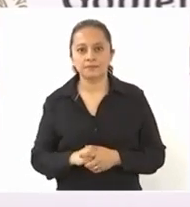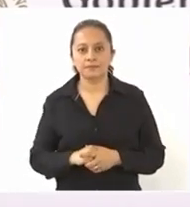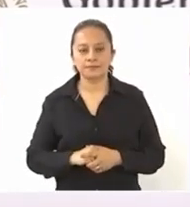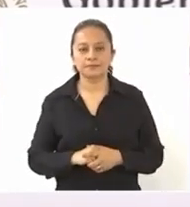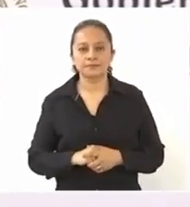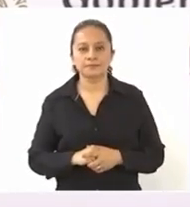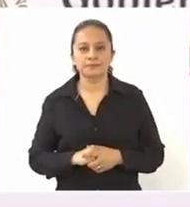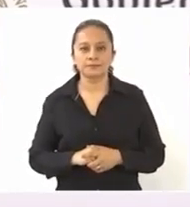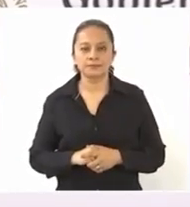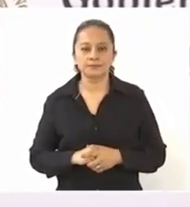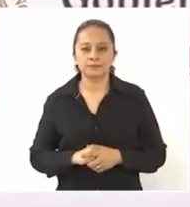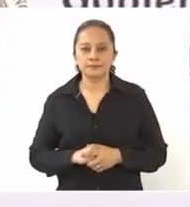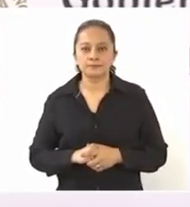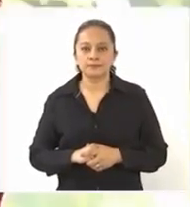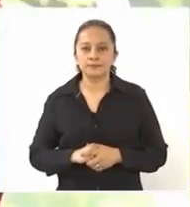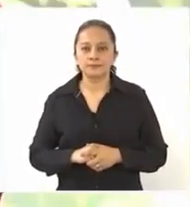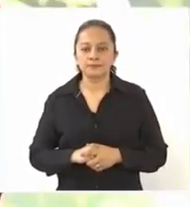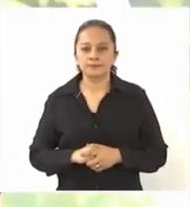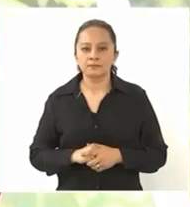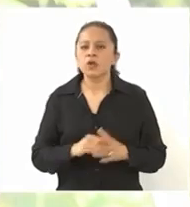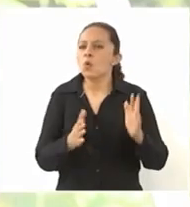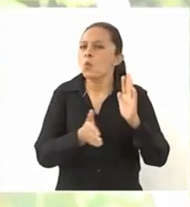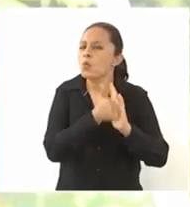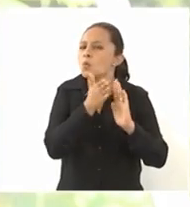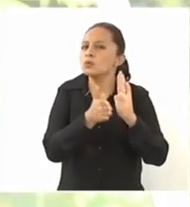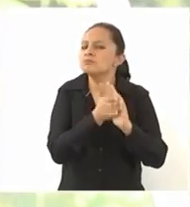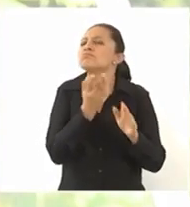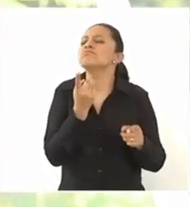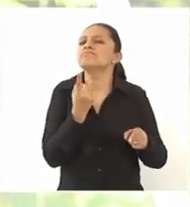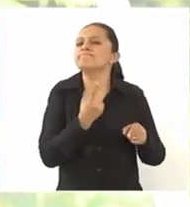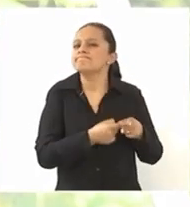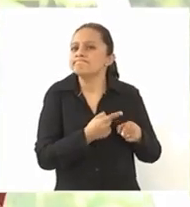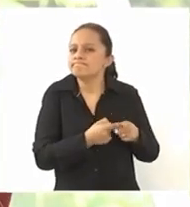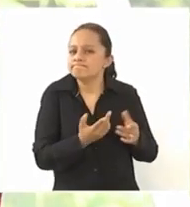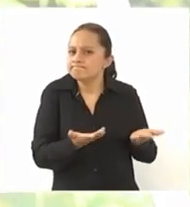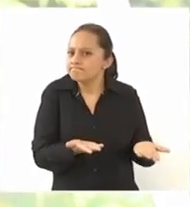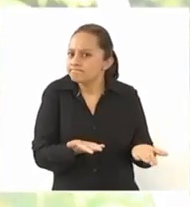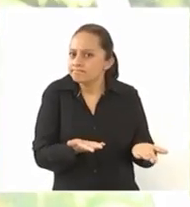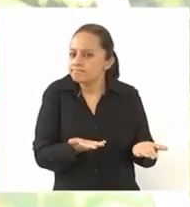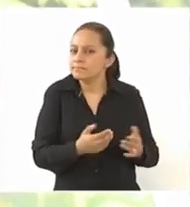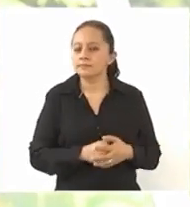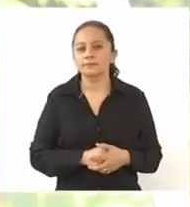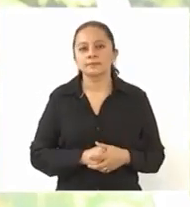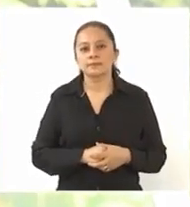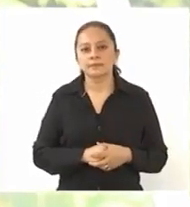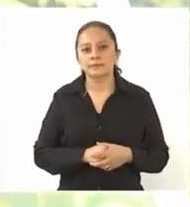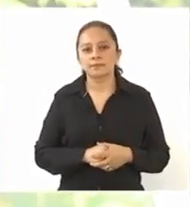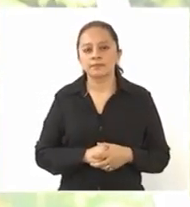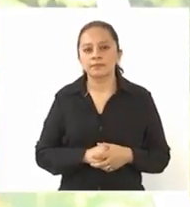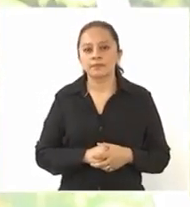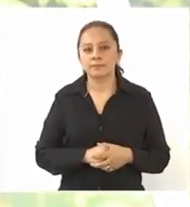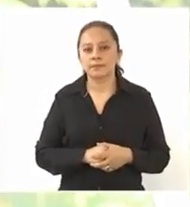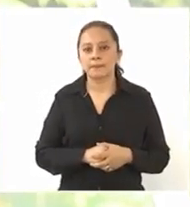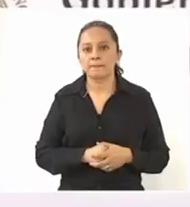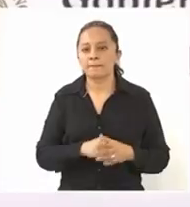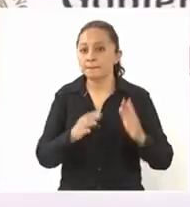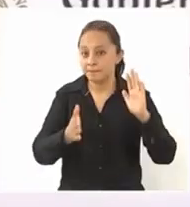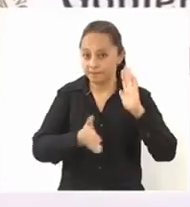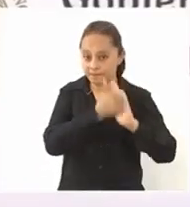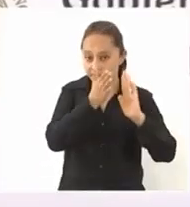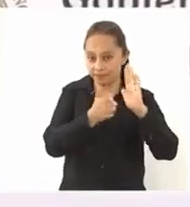¿Quién lo va a construir? Bueno, lo va a construir el